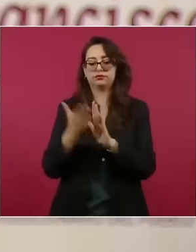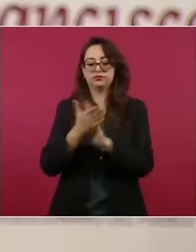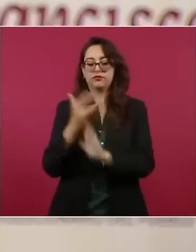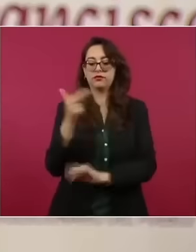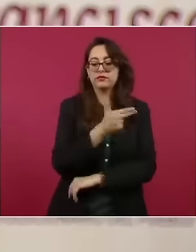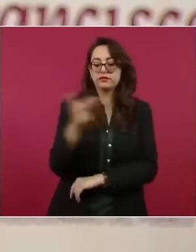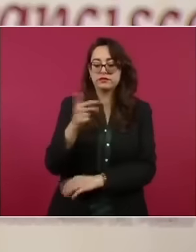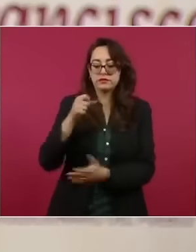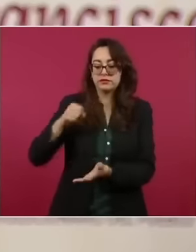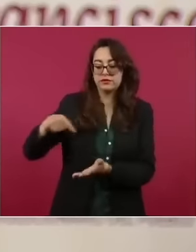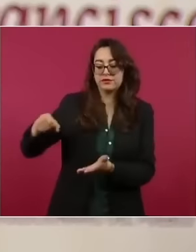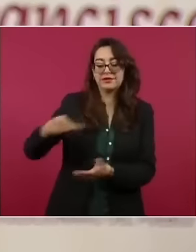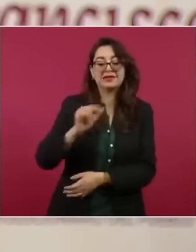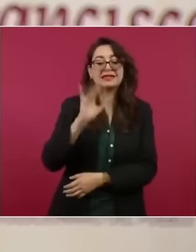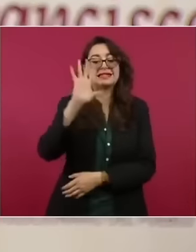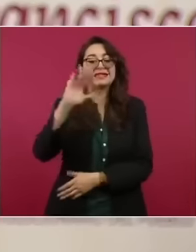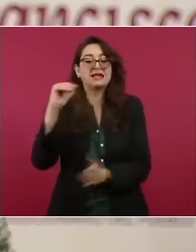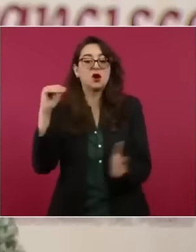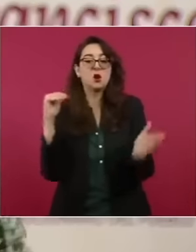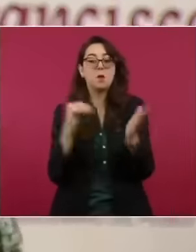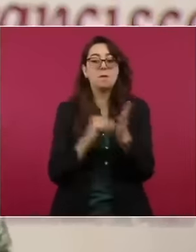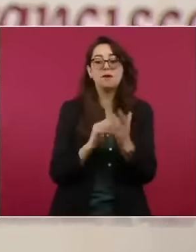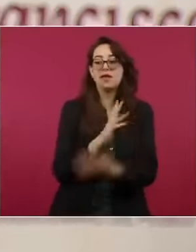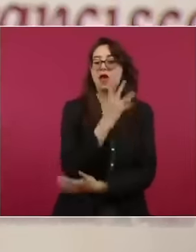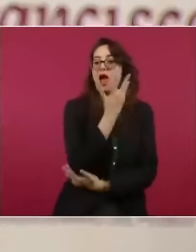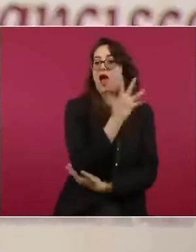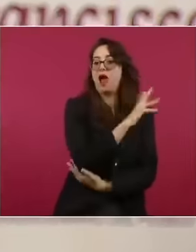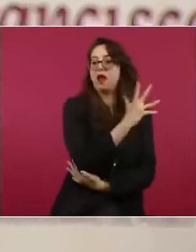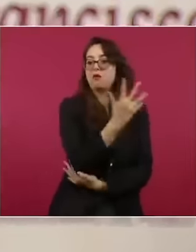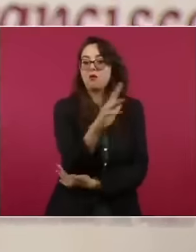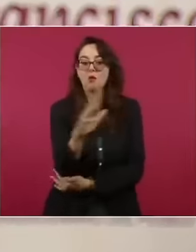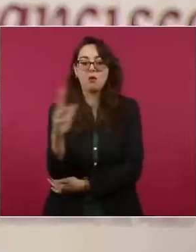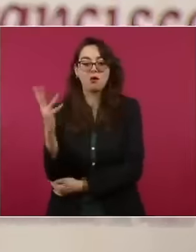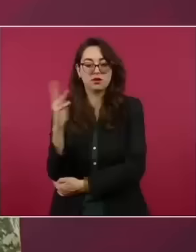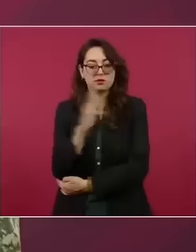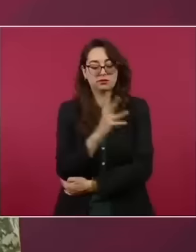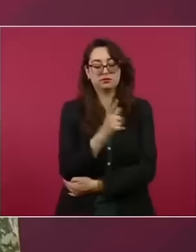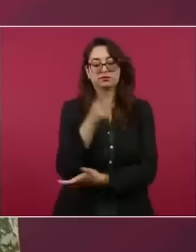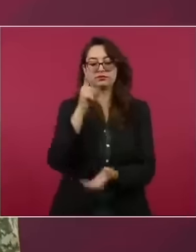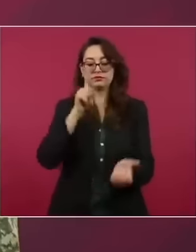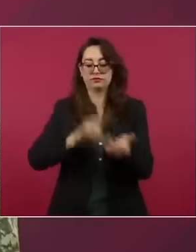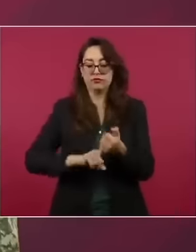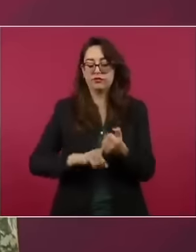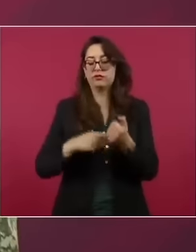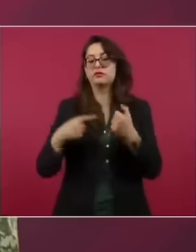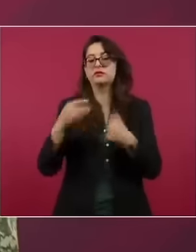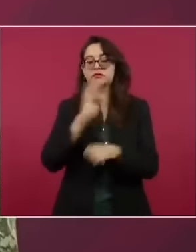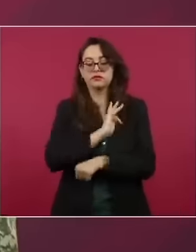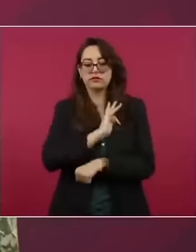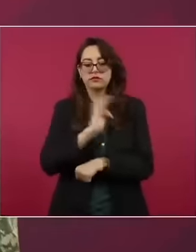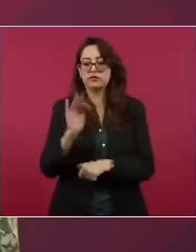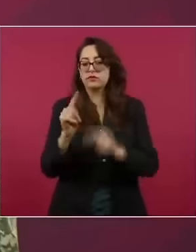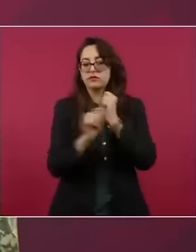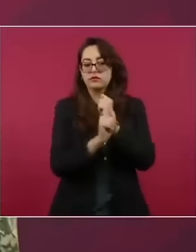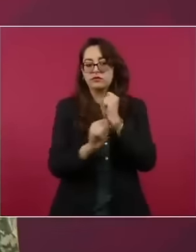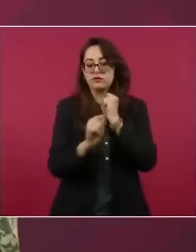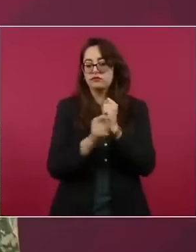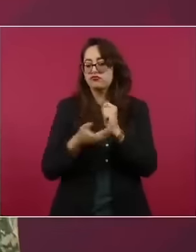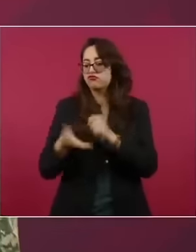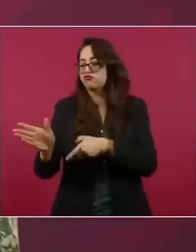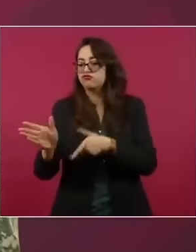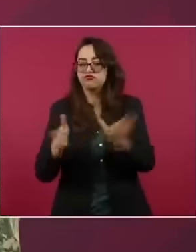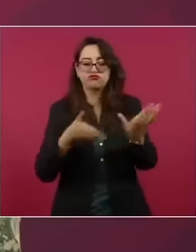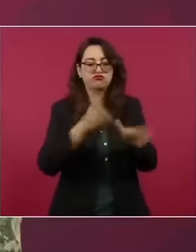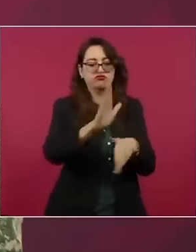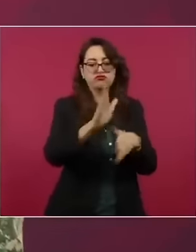859 árboles de especies endémicas de la región. Contará con interconexión por diversos medios de transporte a la estación de